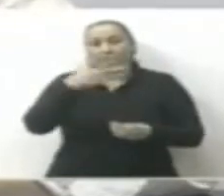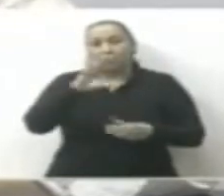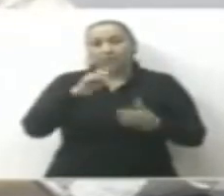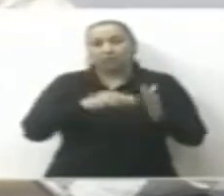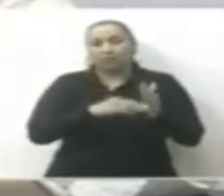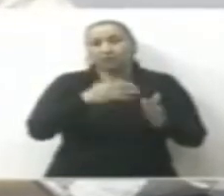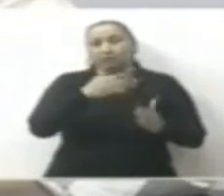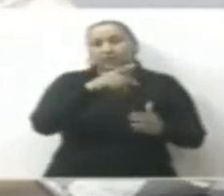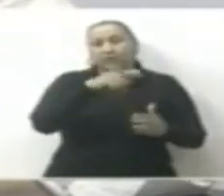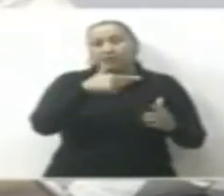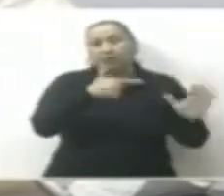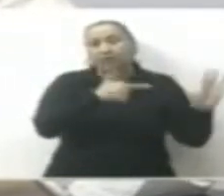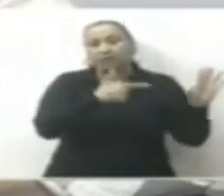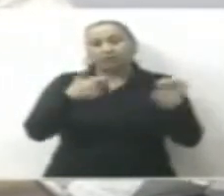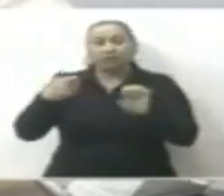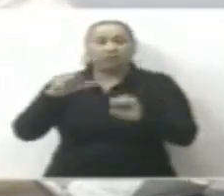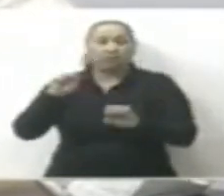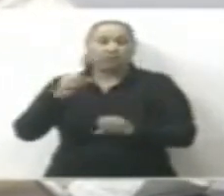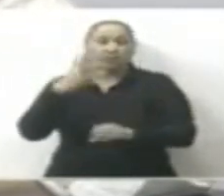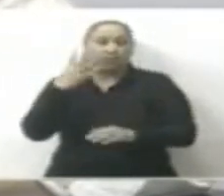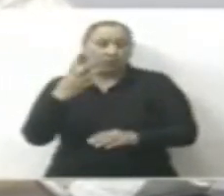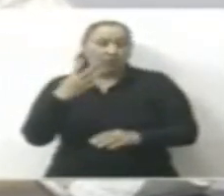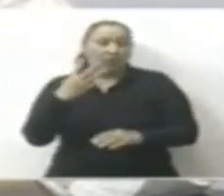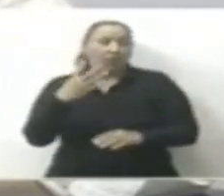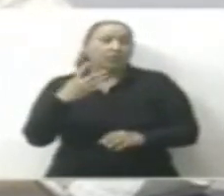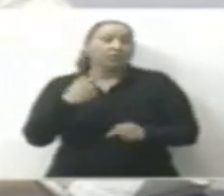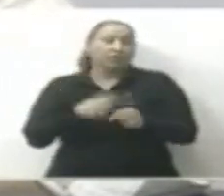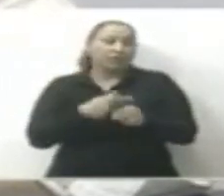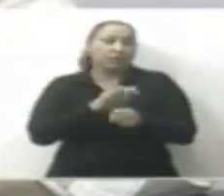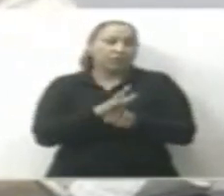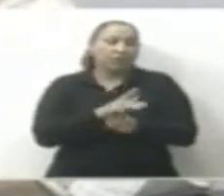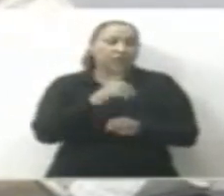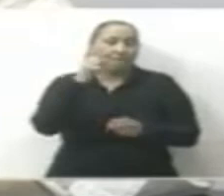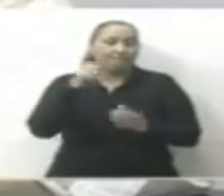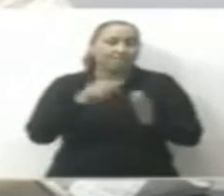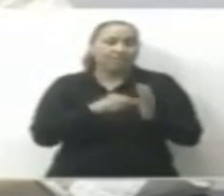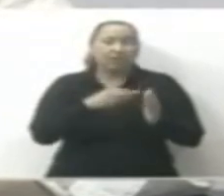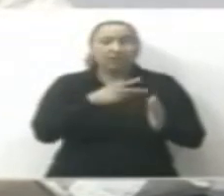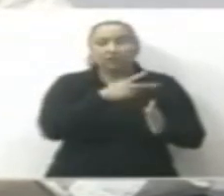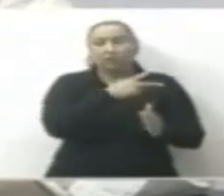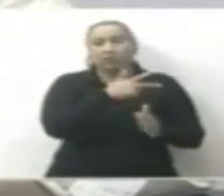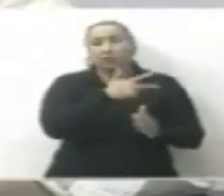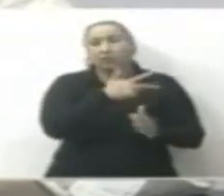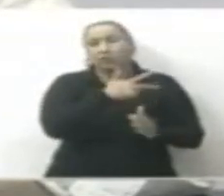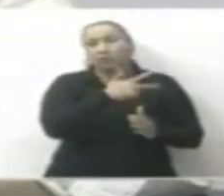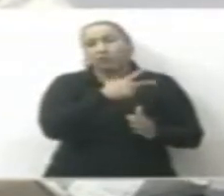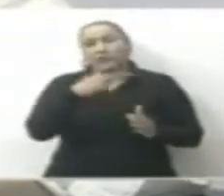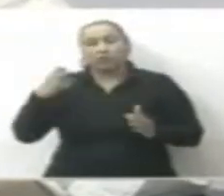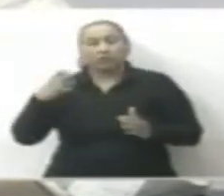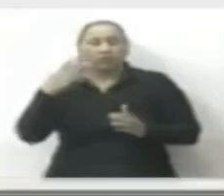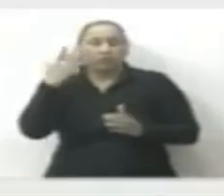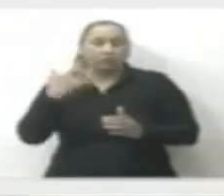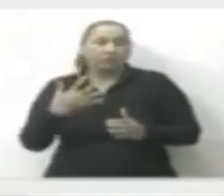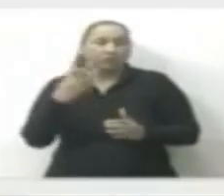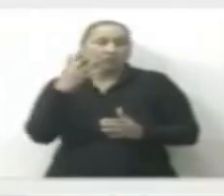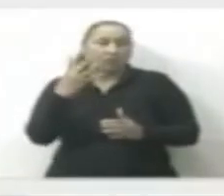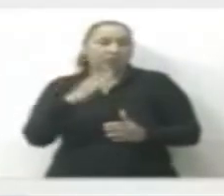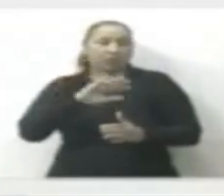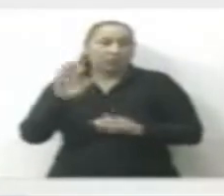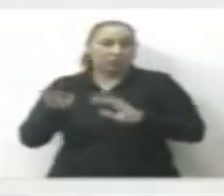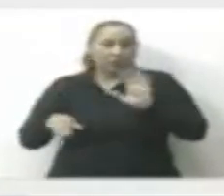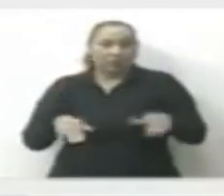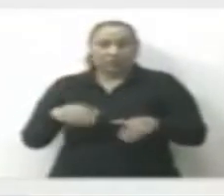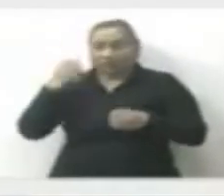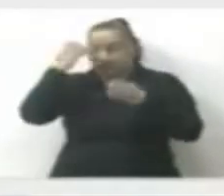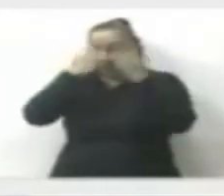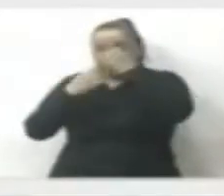,764 positivos por COVID-19 y 1,254 muertes por esta causa. Se